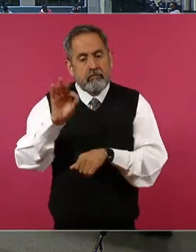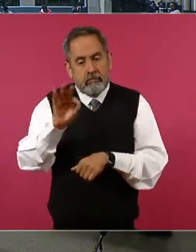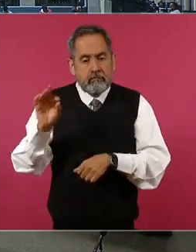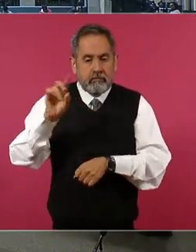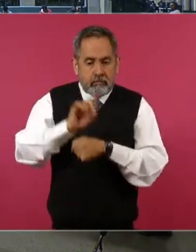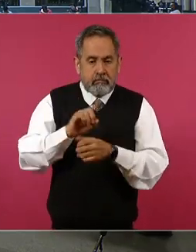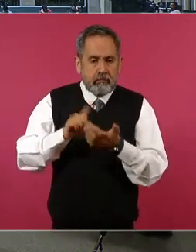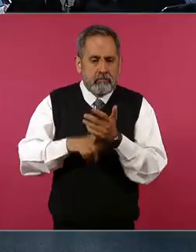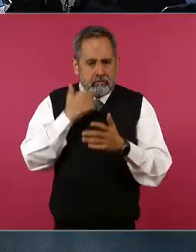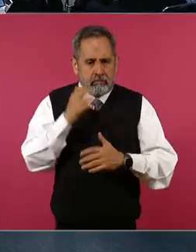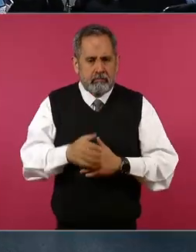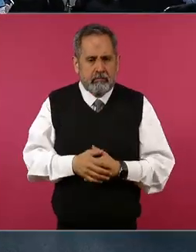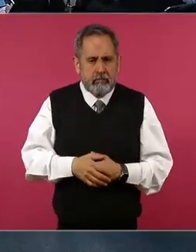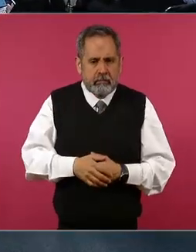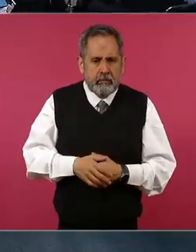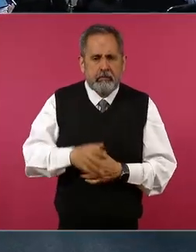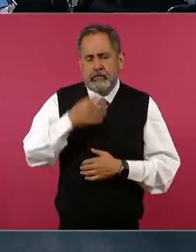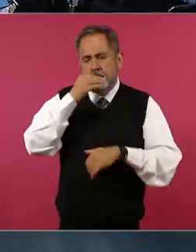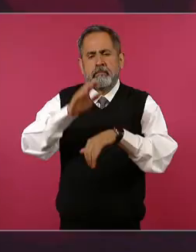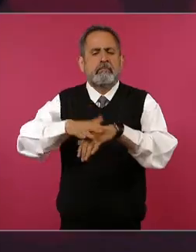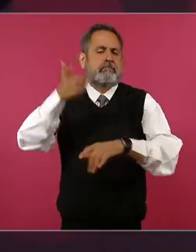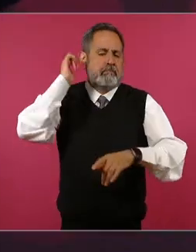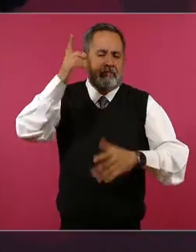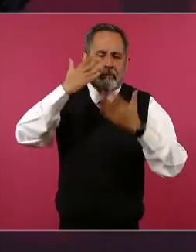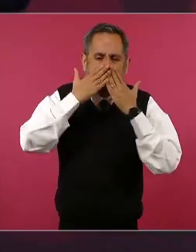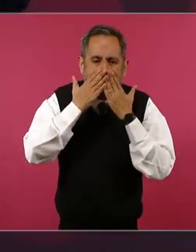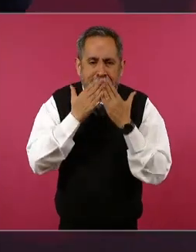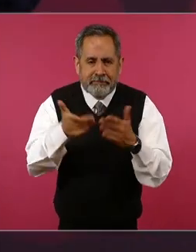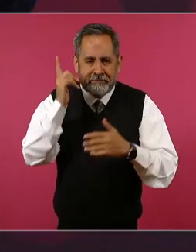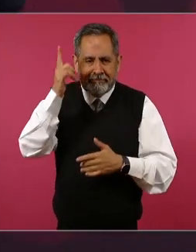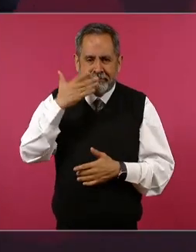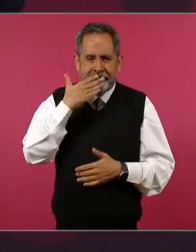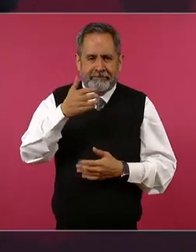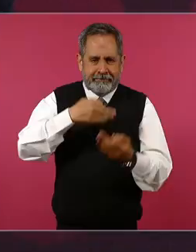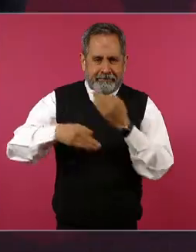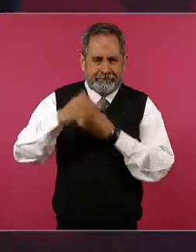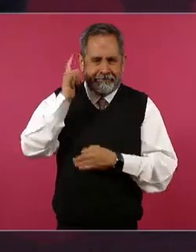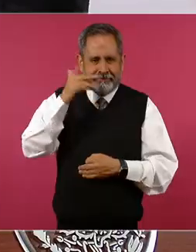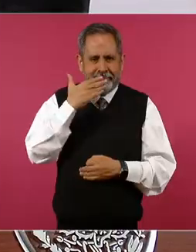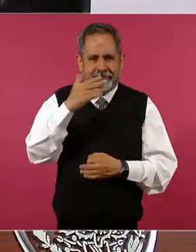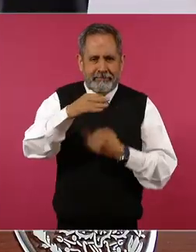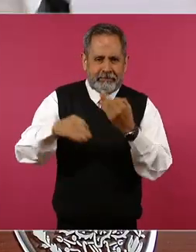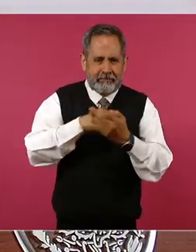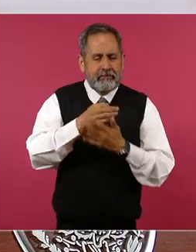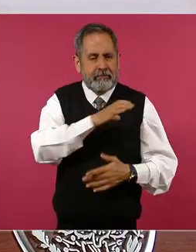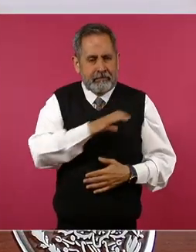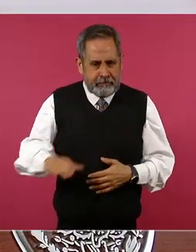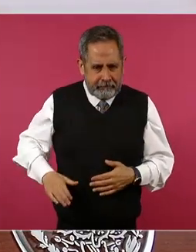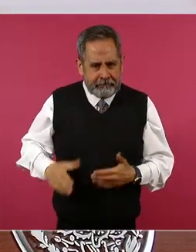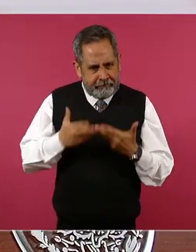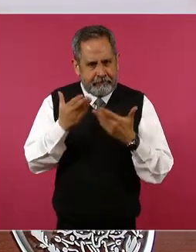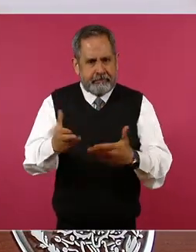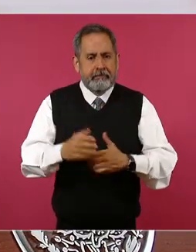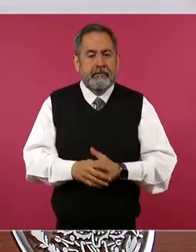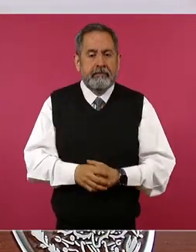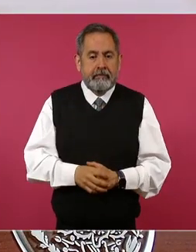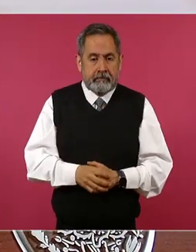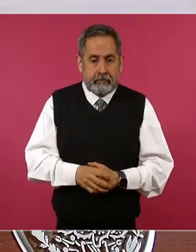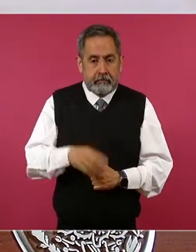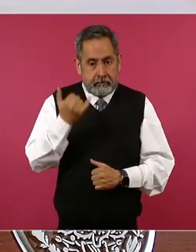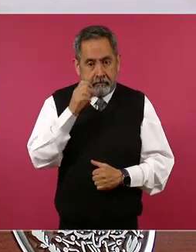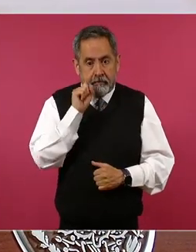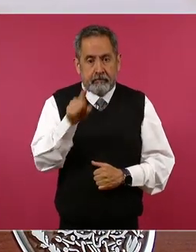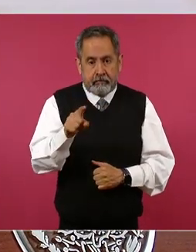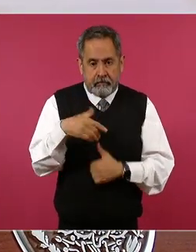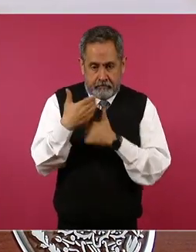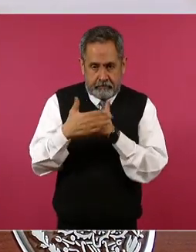fechas y por eso bueno porque le decíamos que les vaya muy bien que les vaya muy bien a los candidatos y que